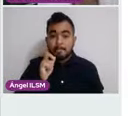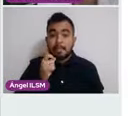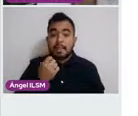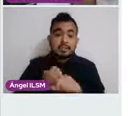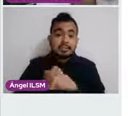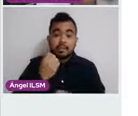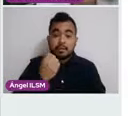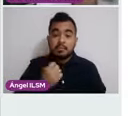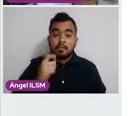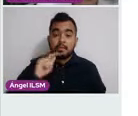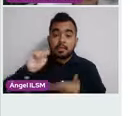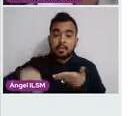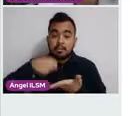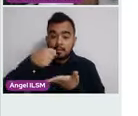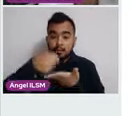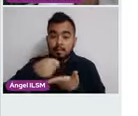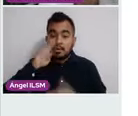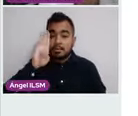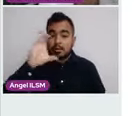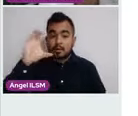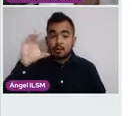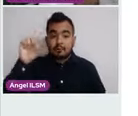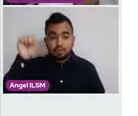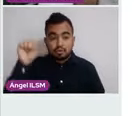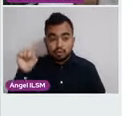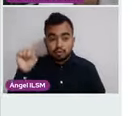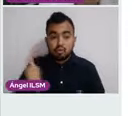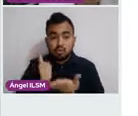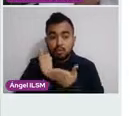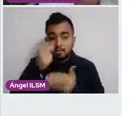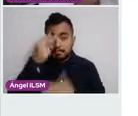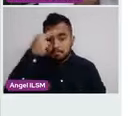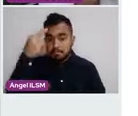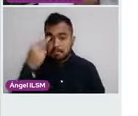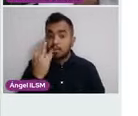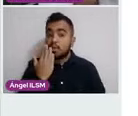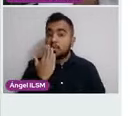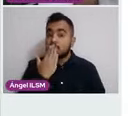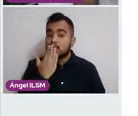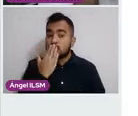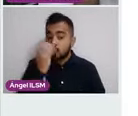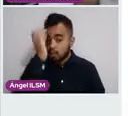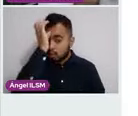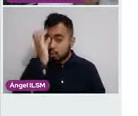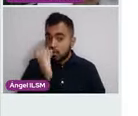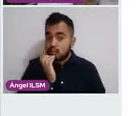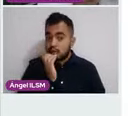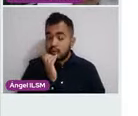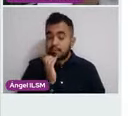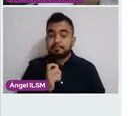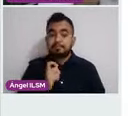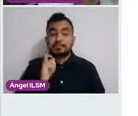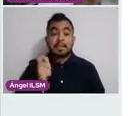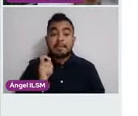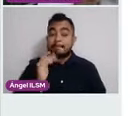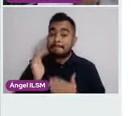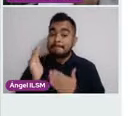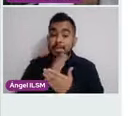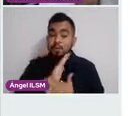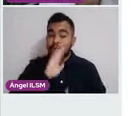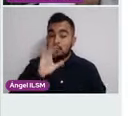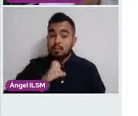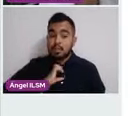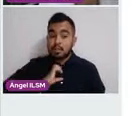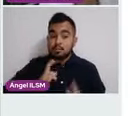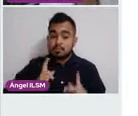de Tamaulipas, Baja California Sur, Ciudad de México, Sonora y Coahuila. La entidad federativa con menos mortalidad de cáncer de mama va a